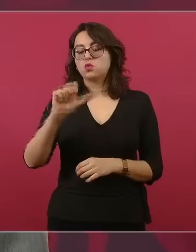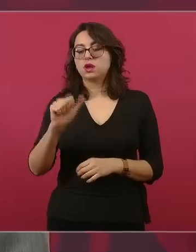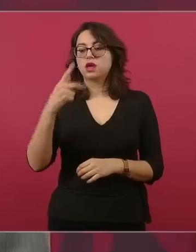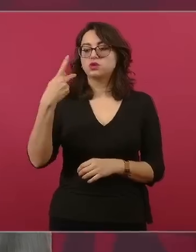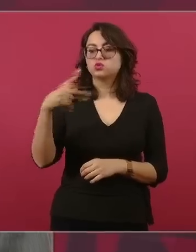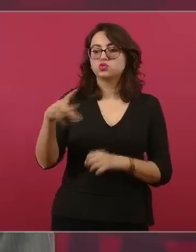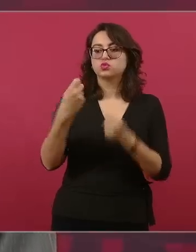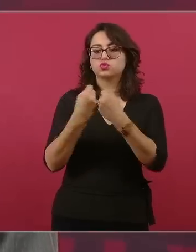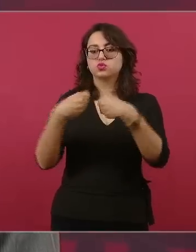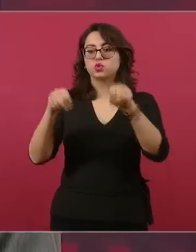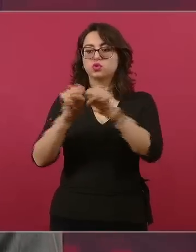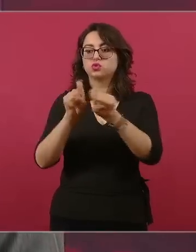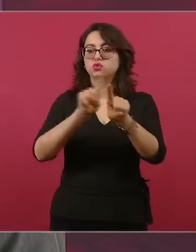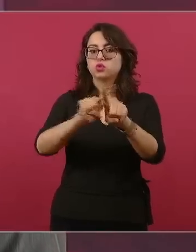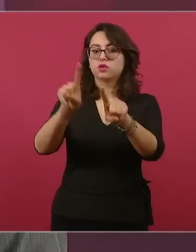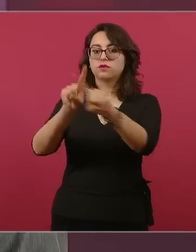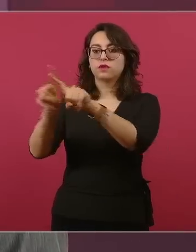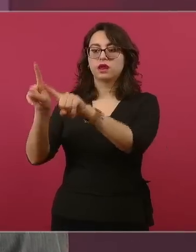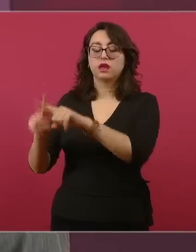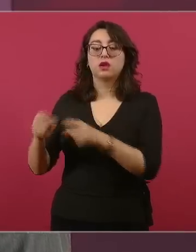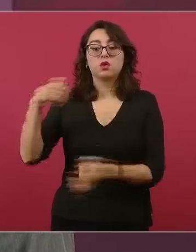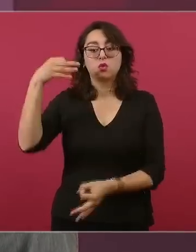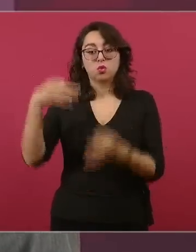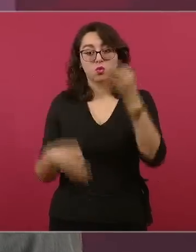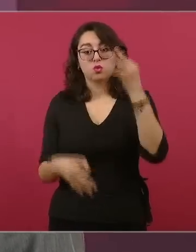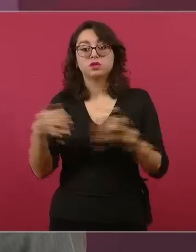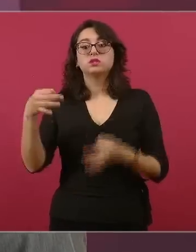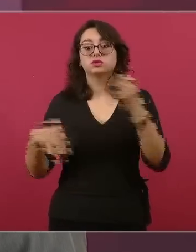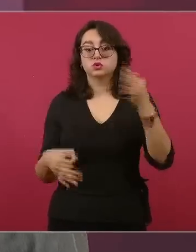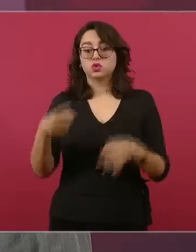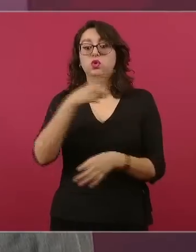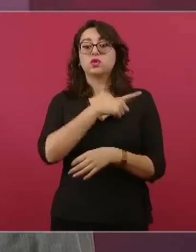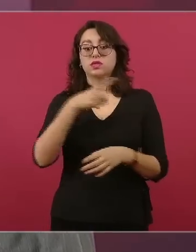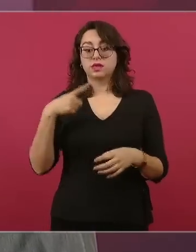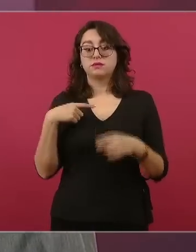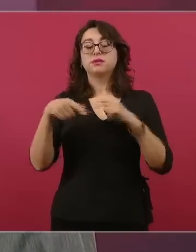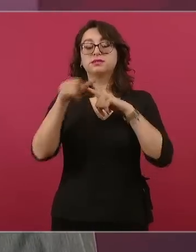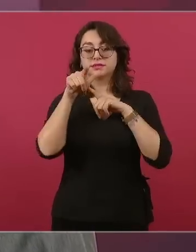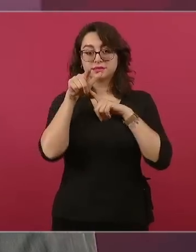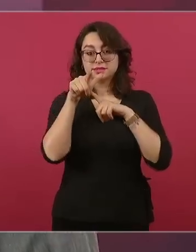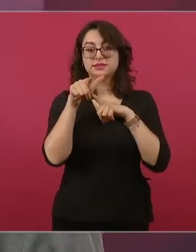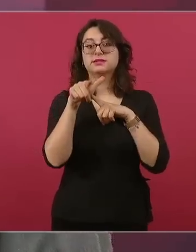que en el tiempo que estuvieron